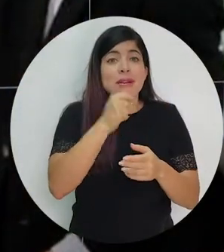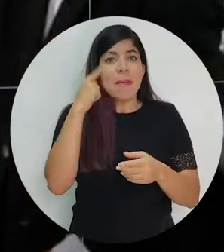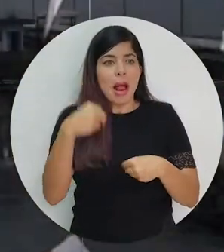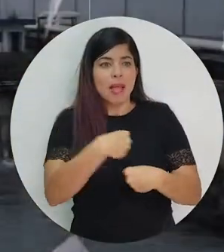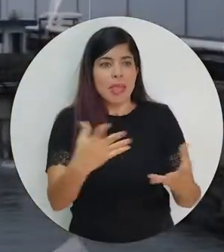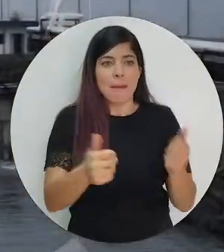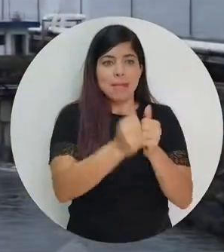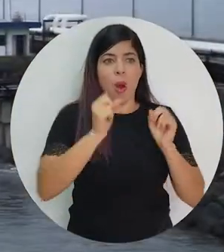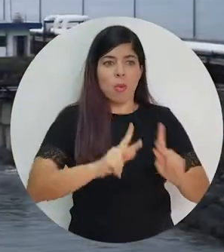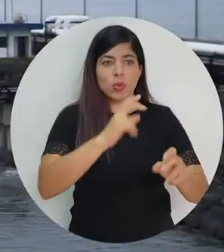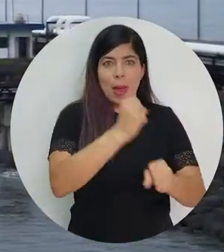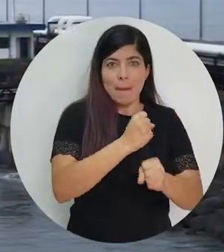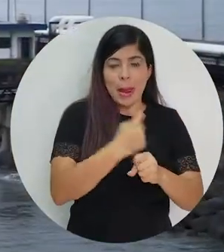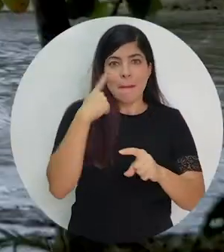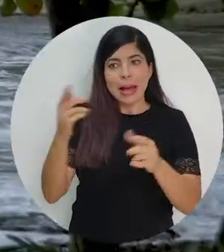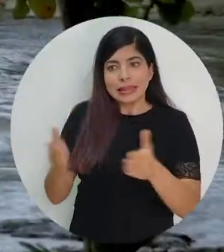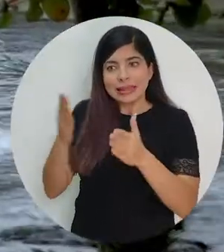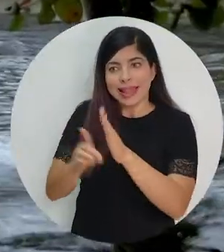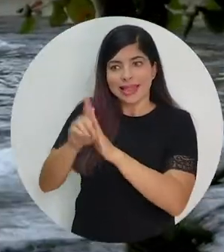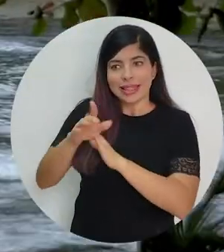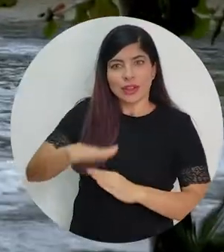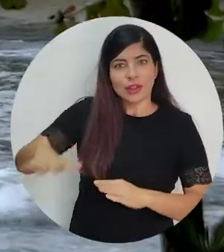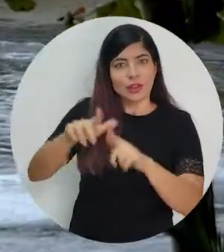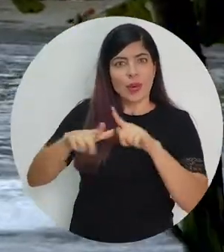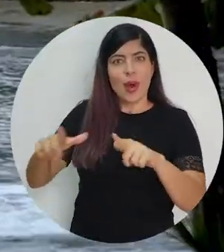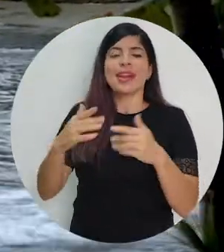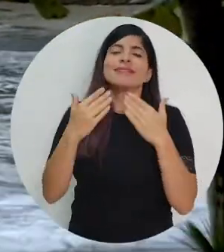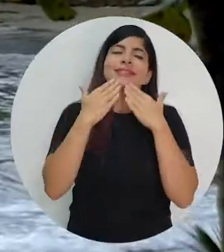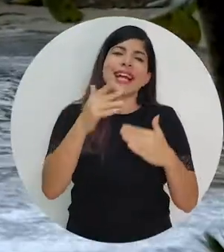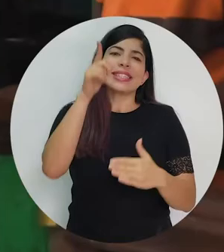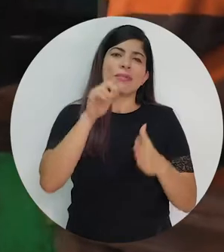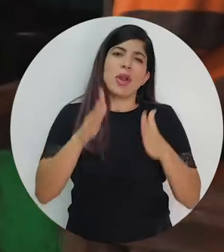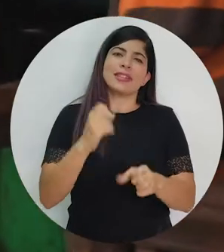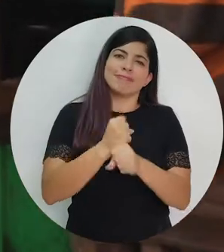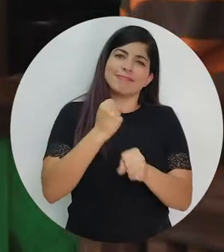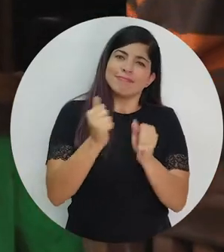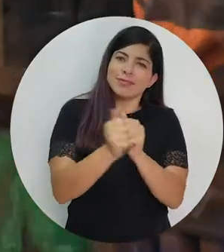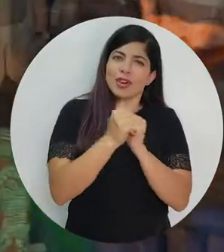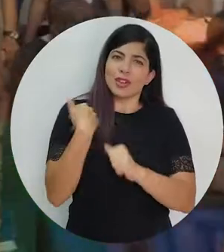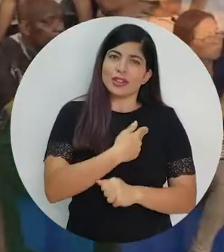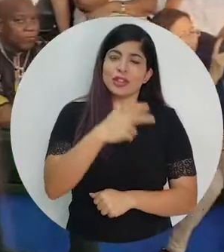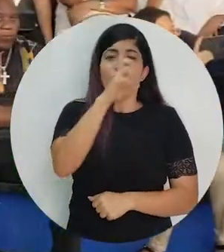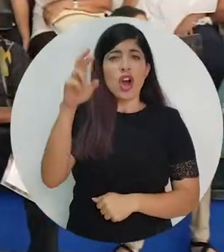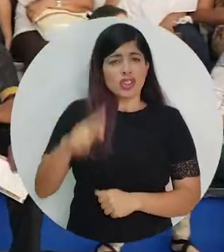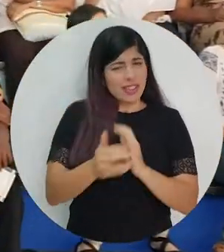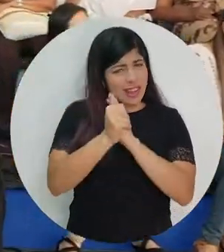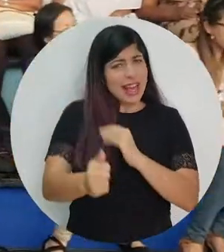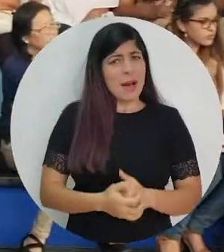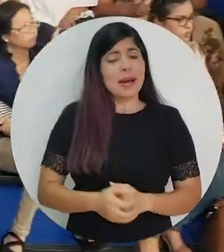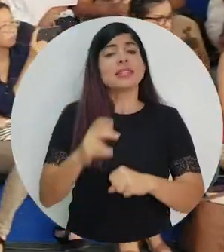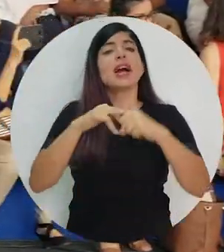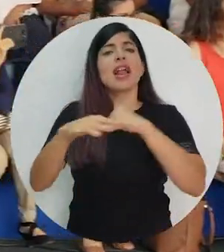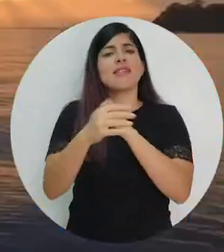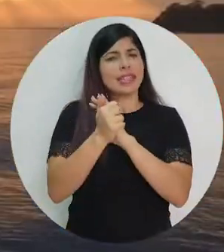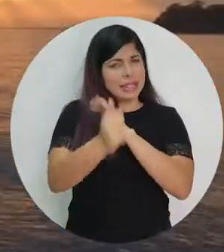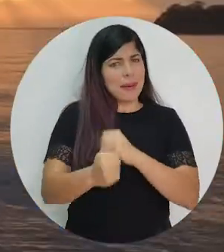privada para ofrecer mayores oportunidades de empleo y de desarrollo a nivel local. Gracias limonenses por trabajar a nuestro lado. Costa